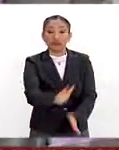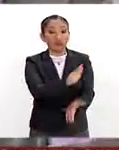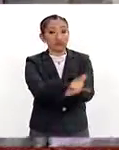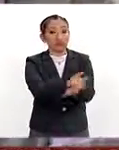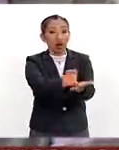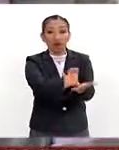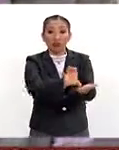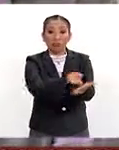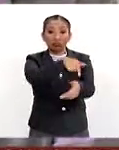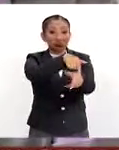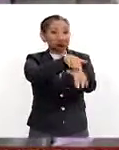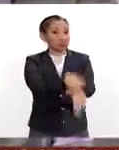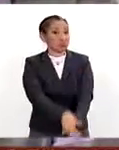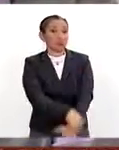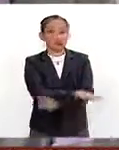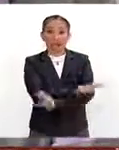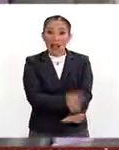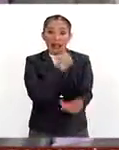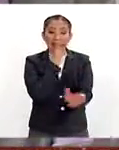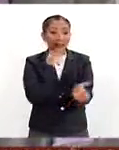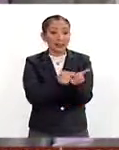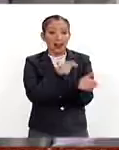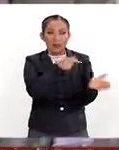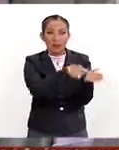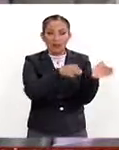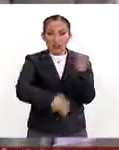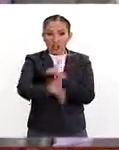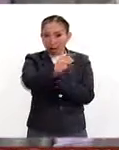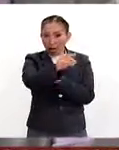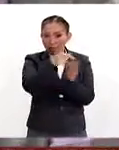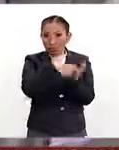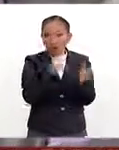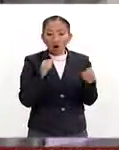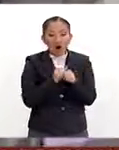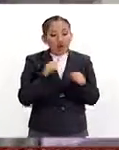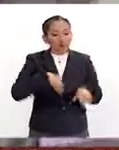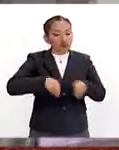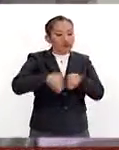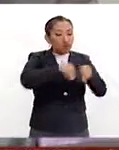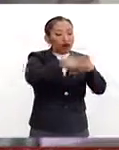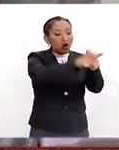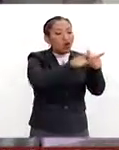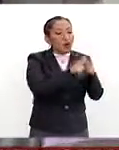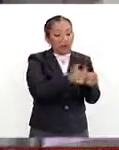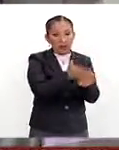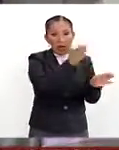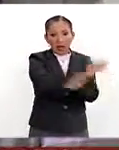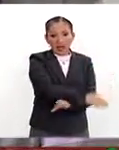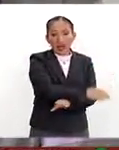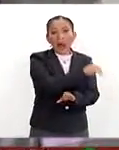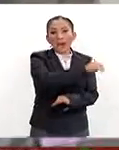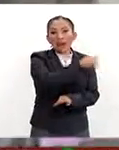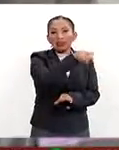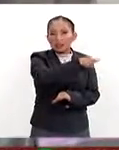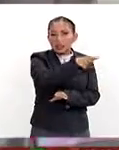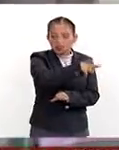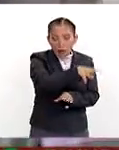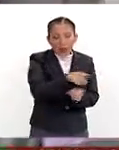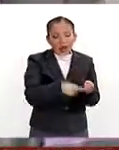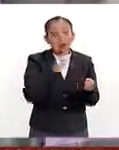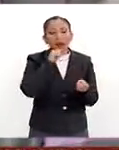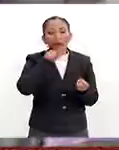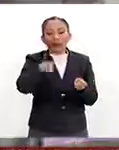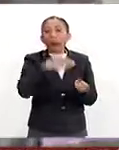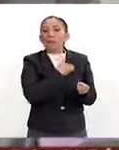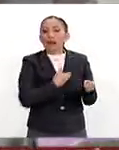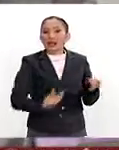constitucionalmente legal. Así se hizo en 1990 con la desmovilización de los grupos anteriores como el M-19, así lo